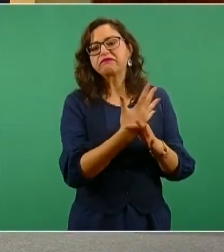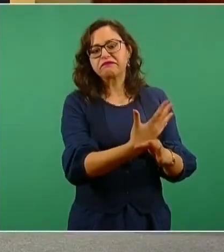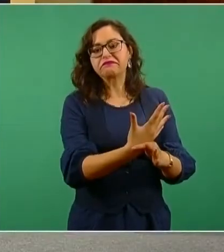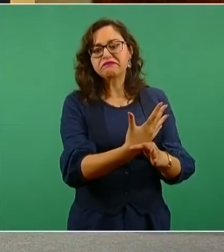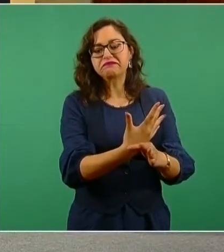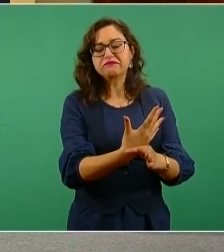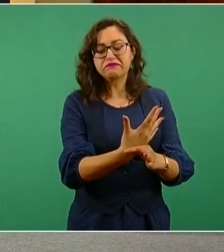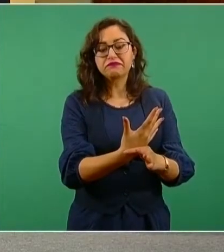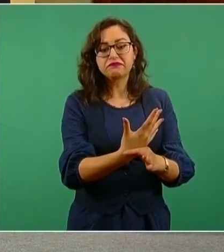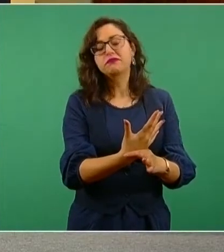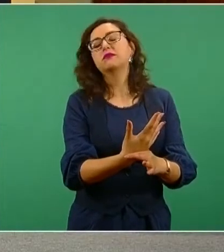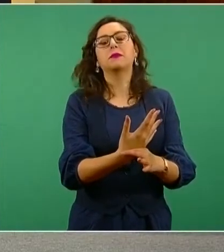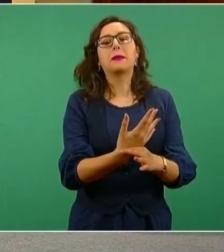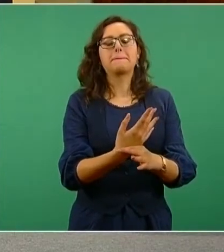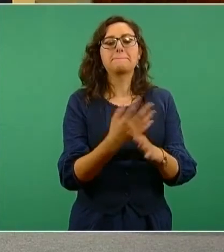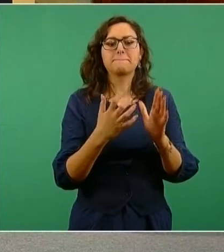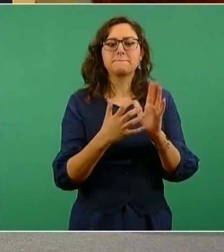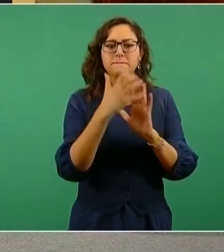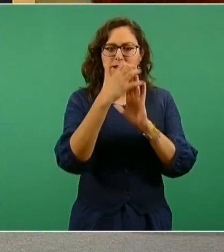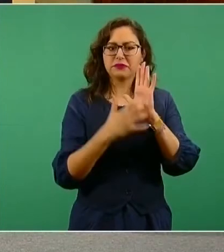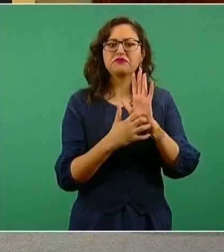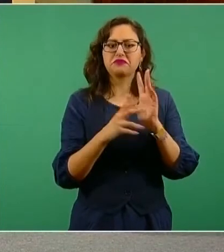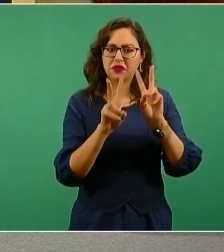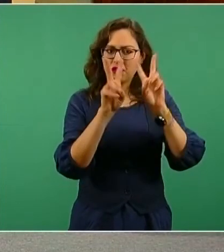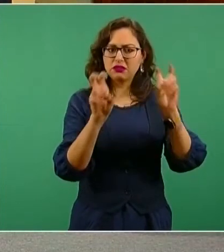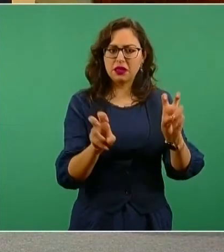Hernández, Noticias TVT.